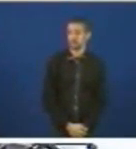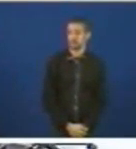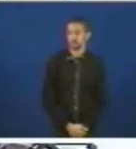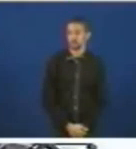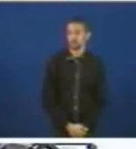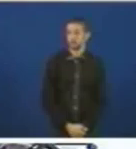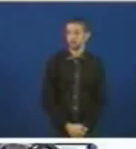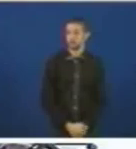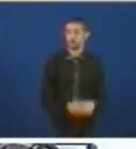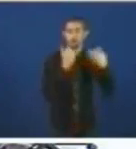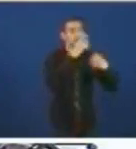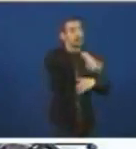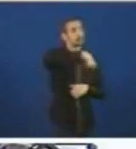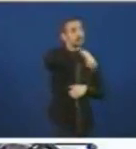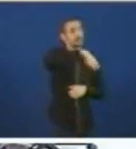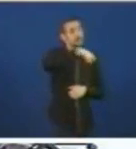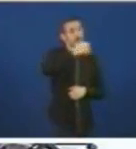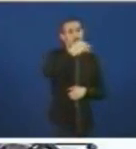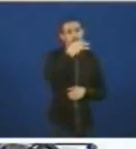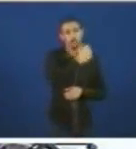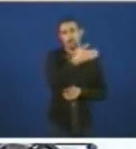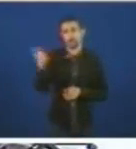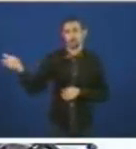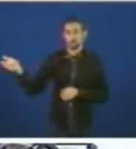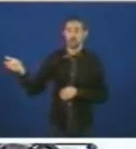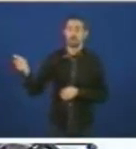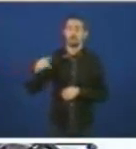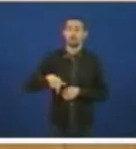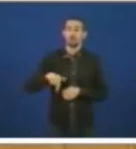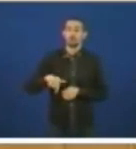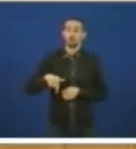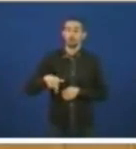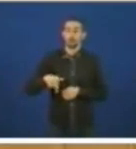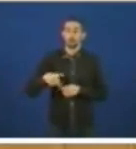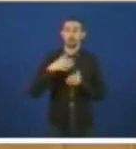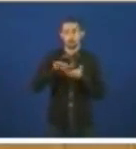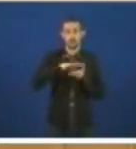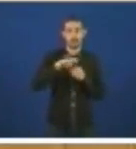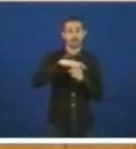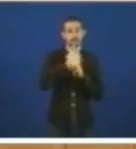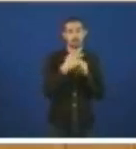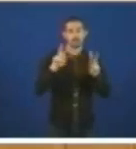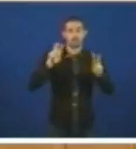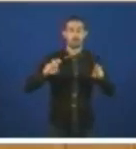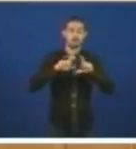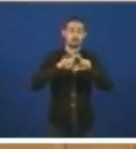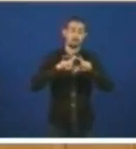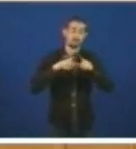gracias presidente buenas tardes a todos hoxe volvemos a analizar aquí no parlamento a situación do naval galego